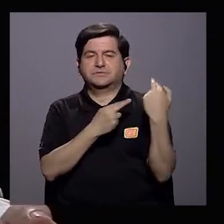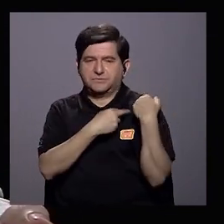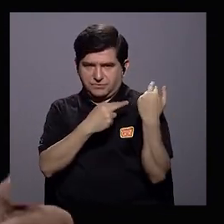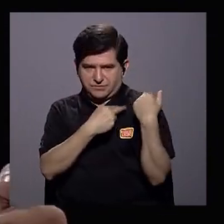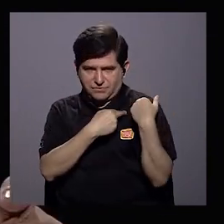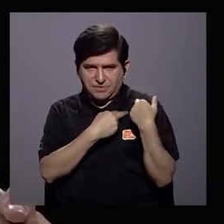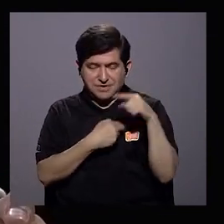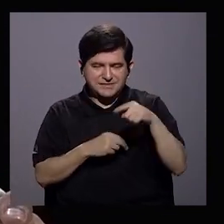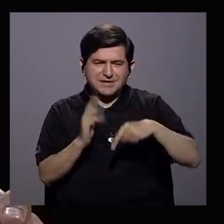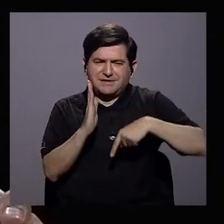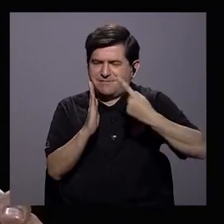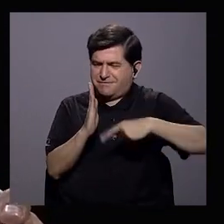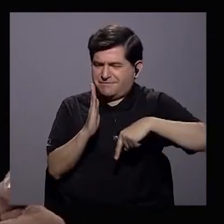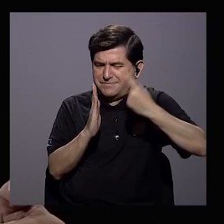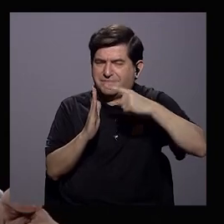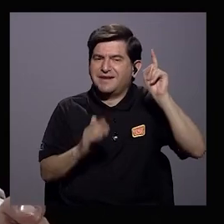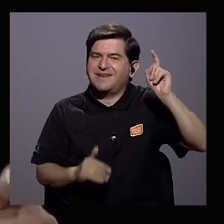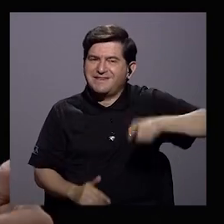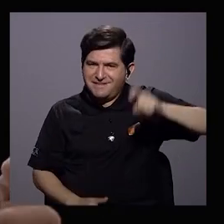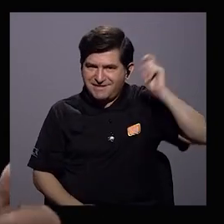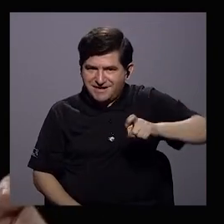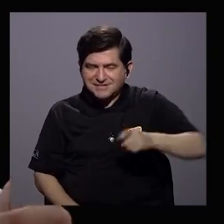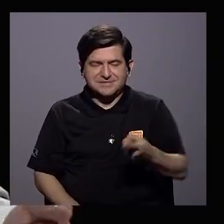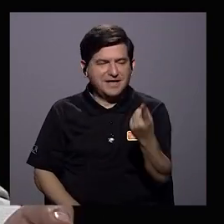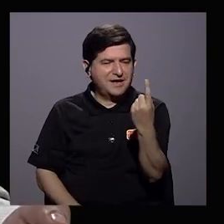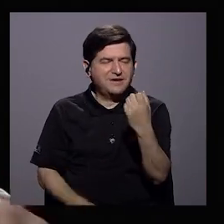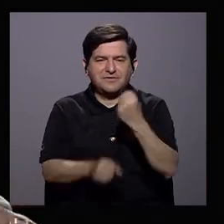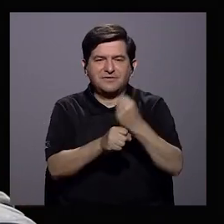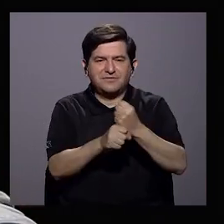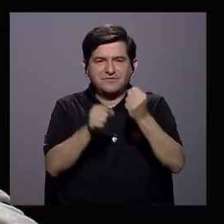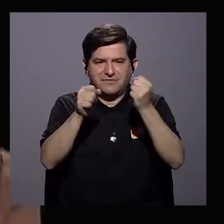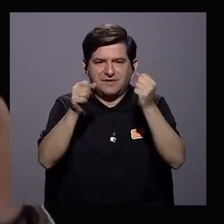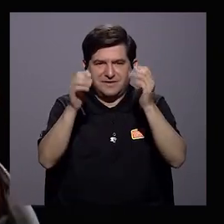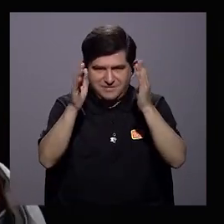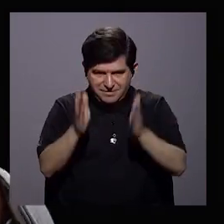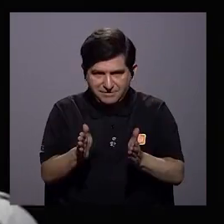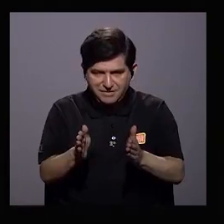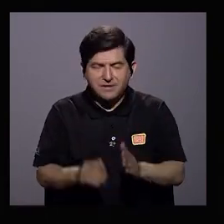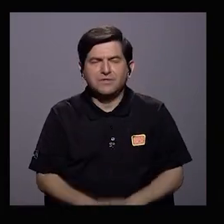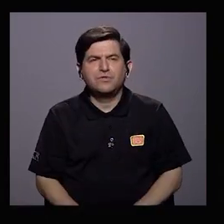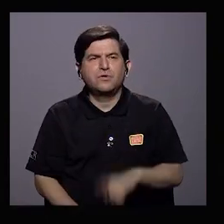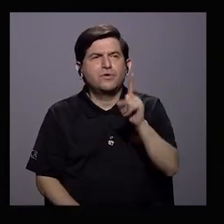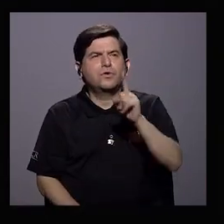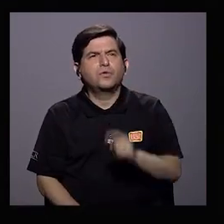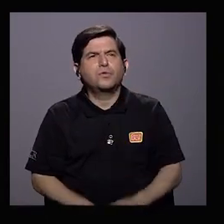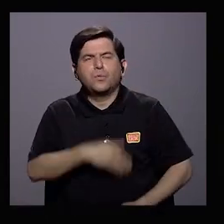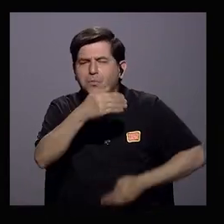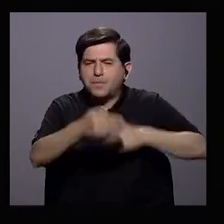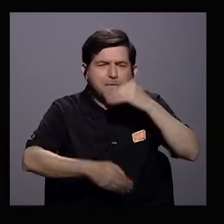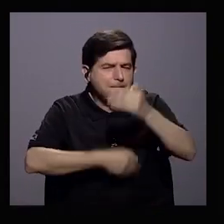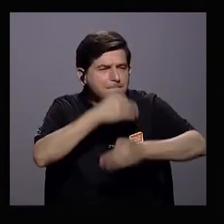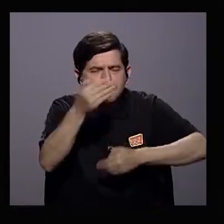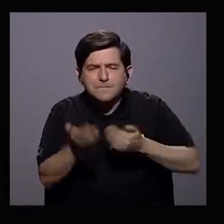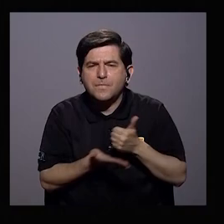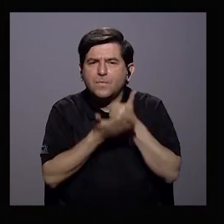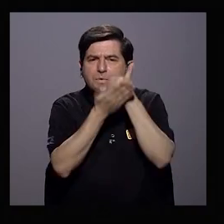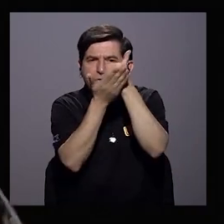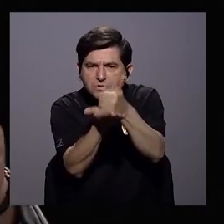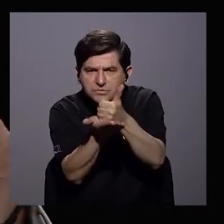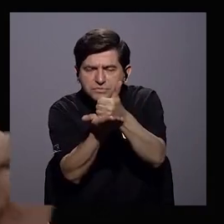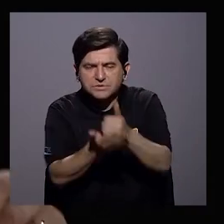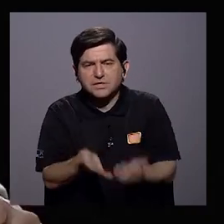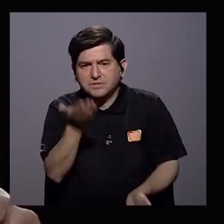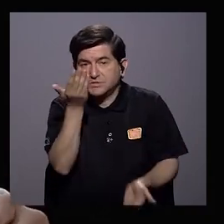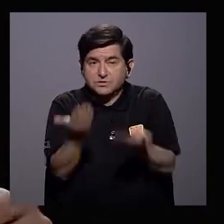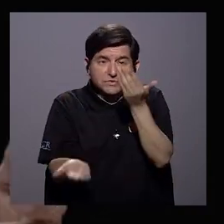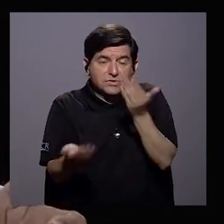Desde ese perfil, necesariamente del desempleado, ¿se ha pensado como en una hoja de ruta que de algún modo colabora en